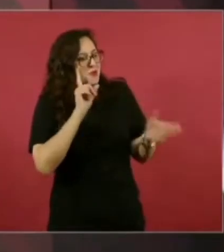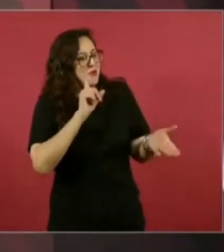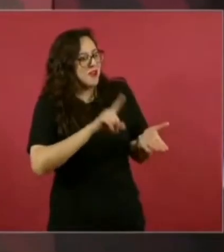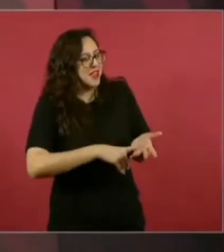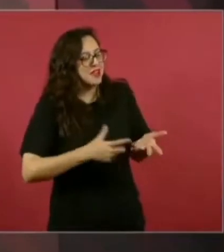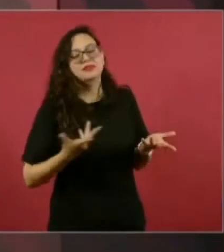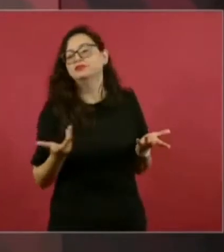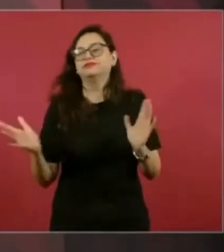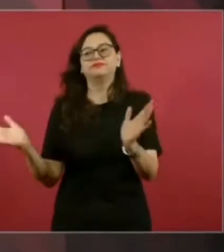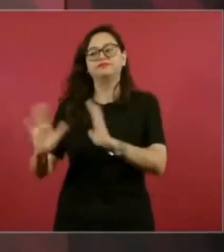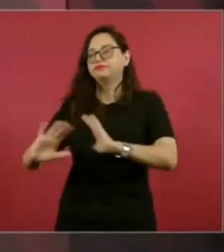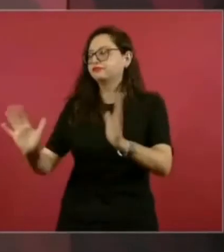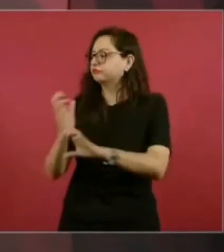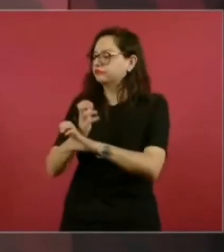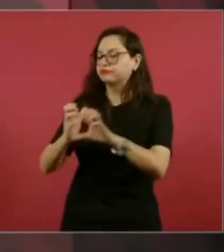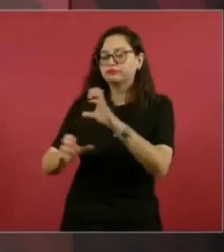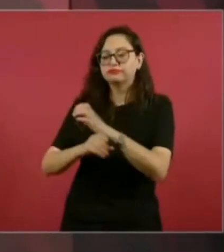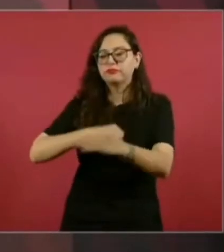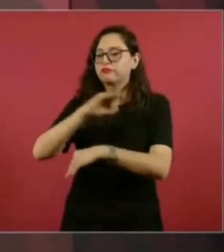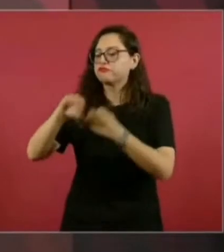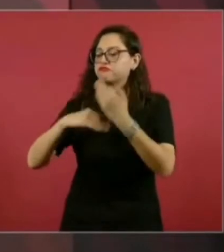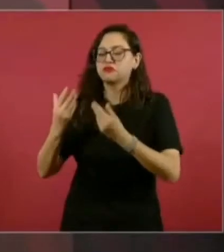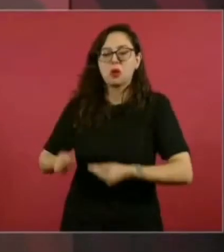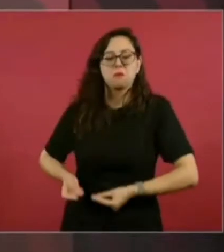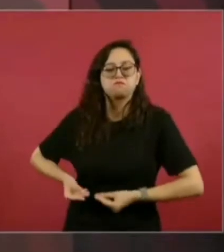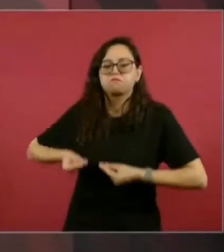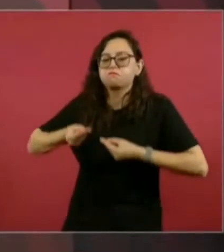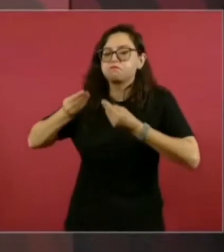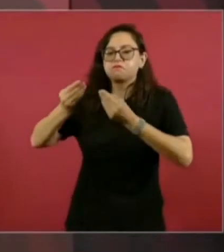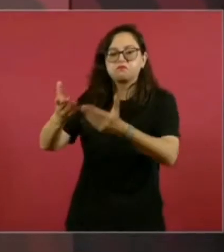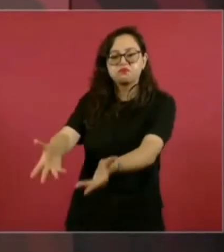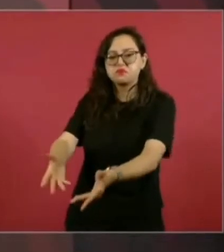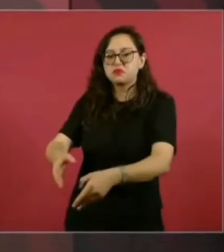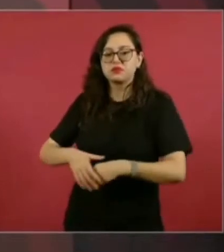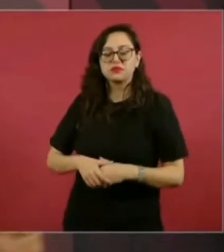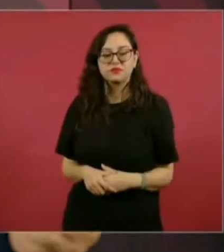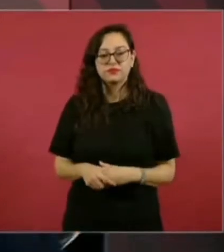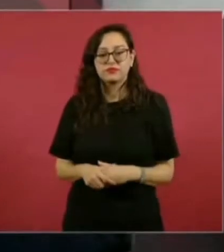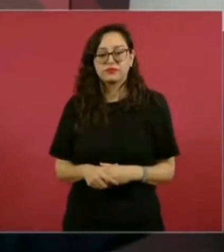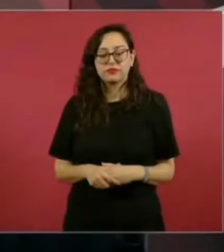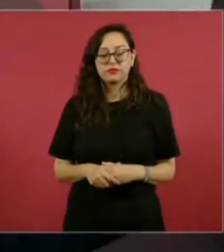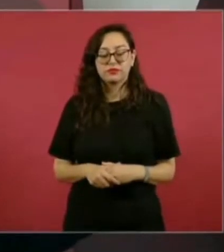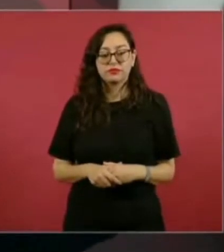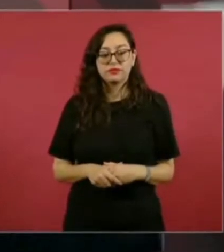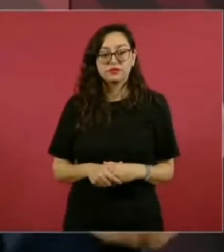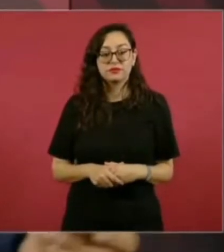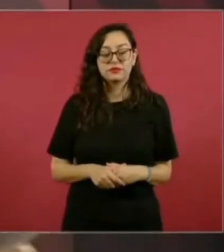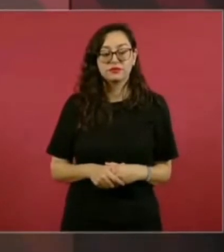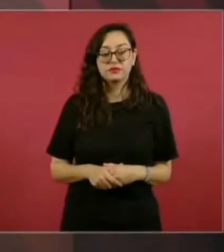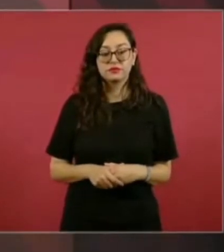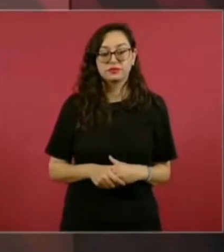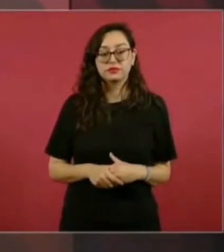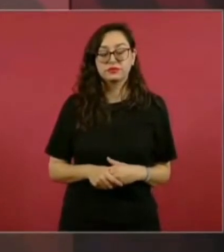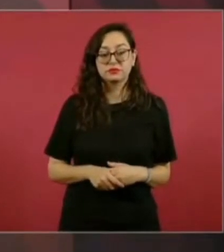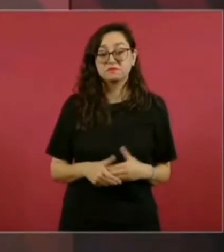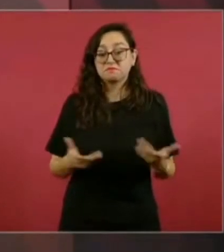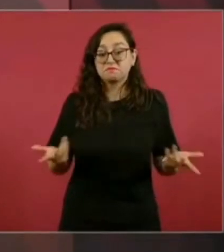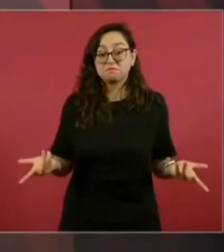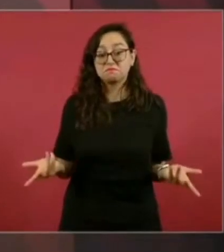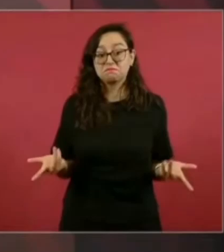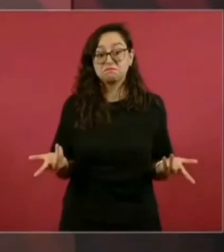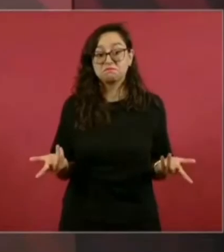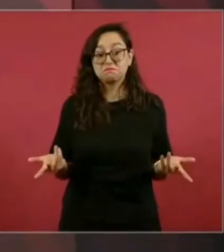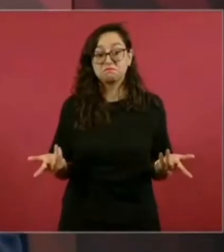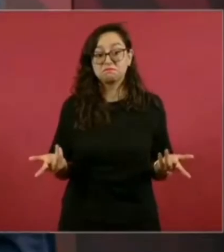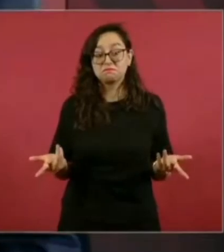y se convirtió